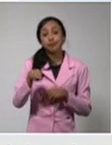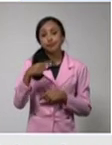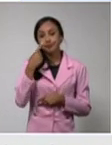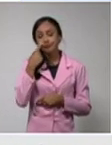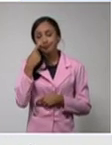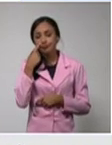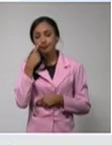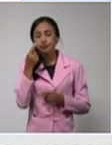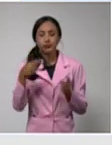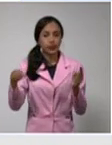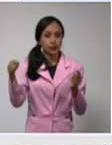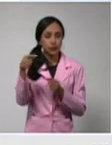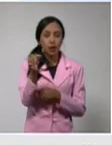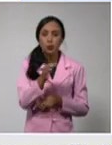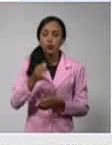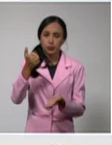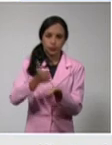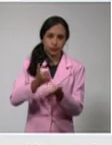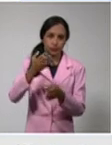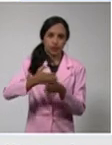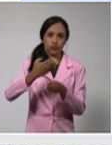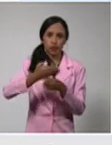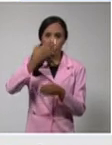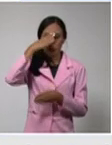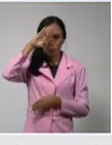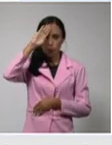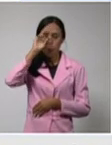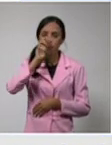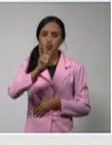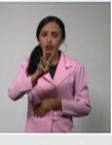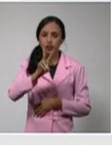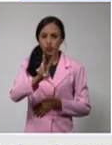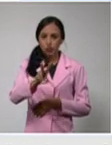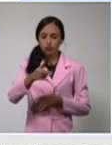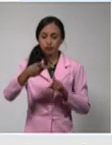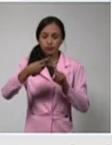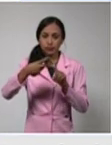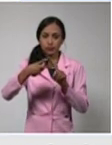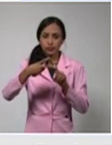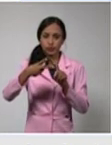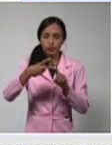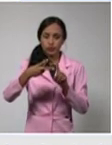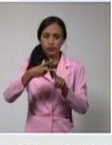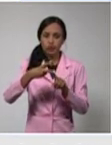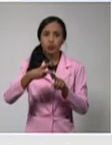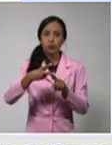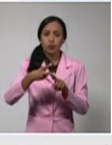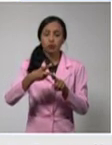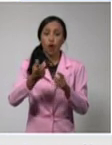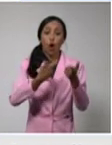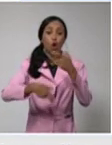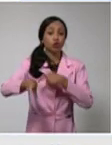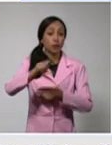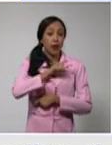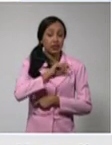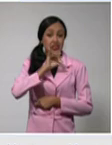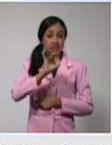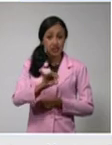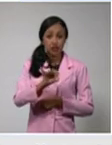municipio de Cabecera, Santiago de Cuba, con 32. Le sigue Contramaestre, con 7. Palma Soriano, con 5.